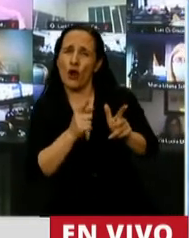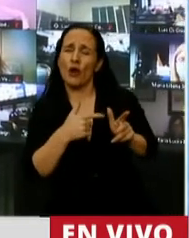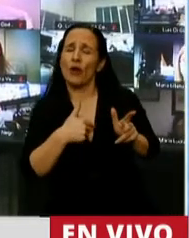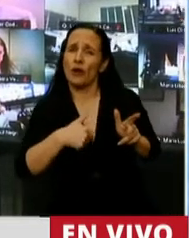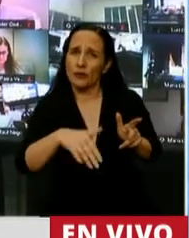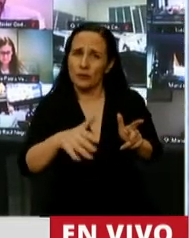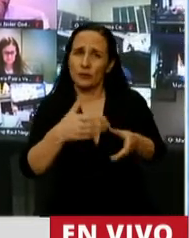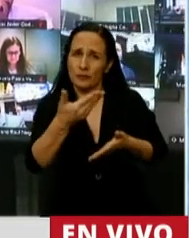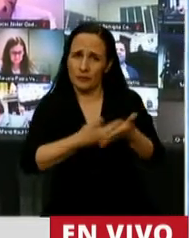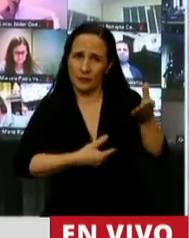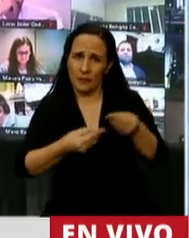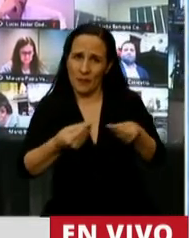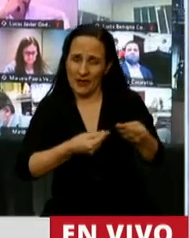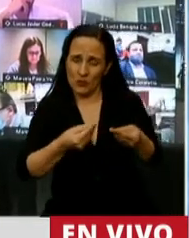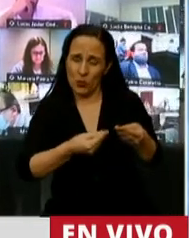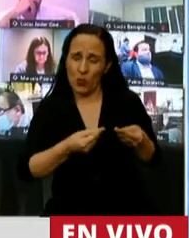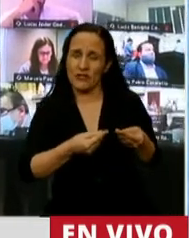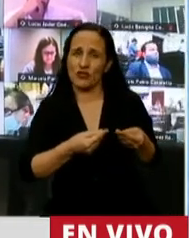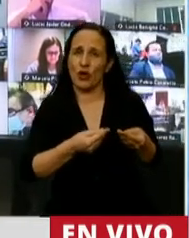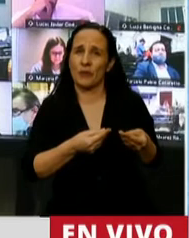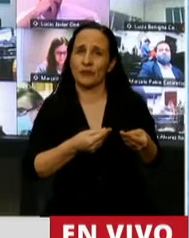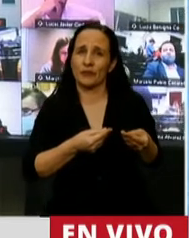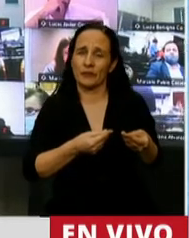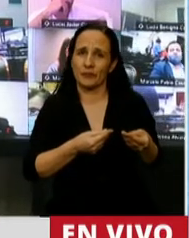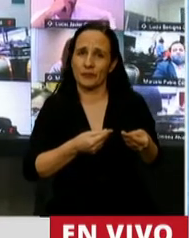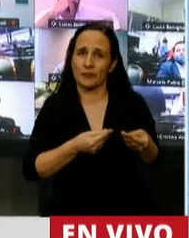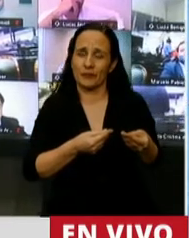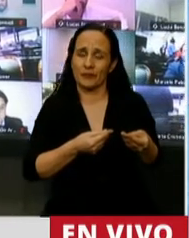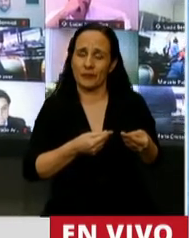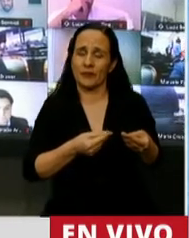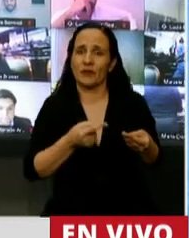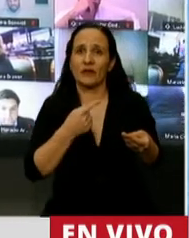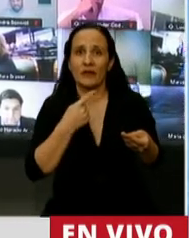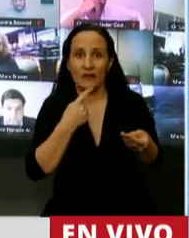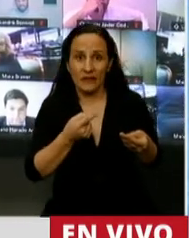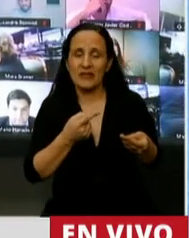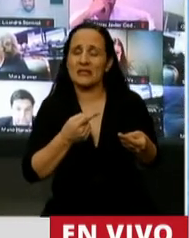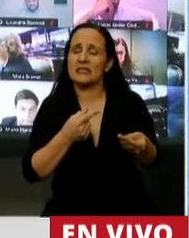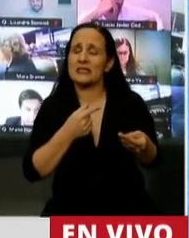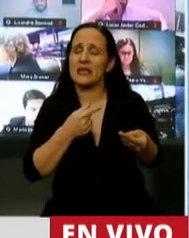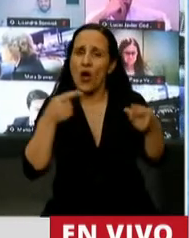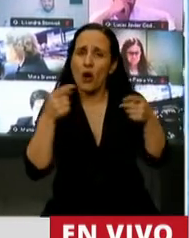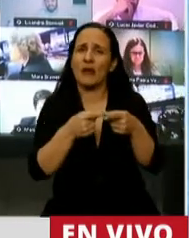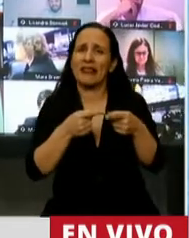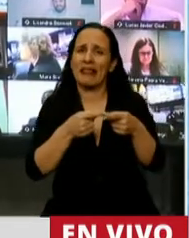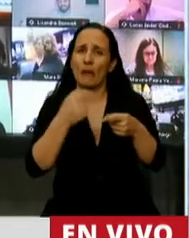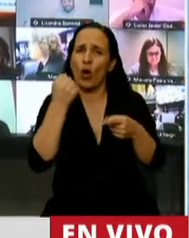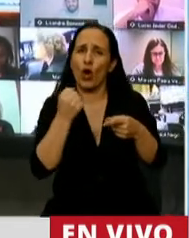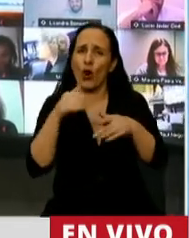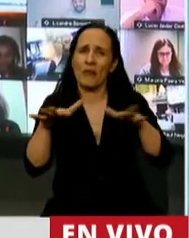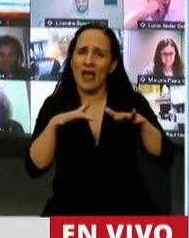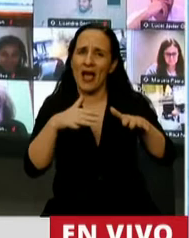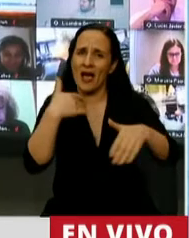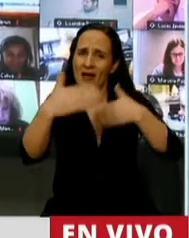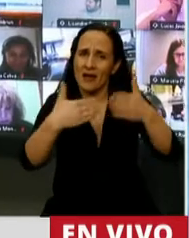presupuesto que planeamos llevar adelante tratamos de reactivar la economía argentina y lo vamos a